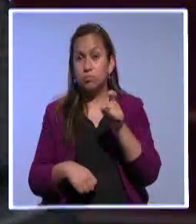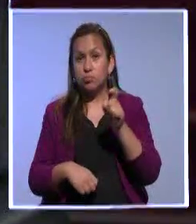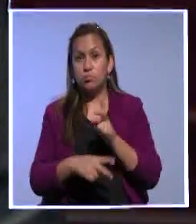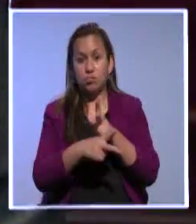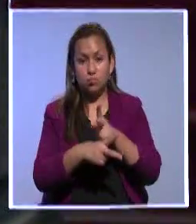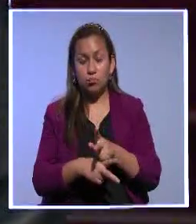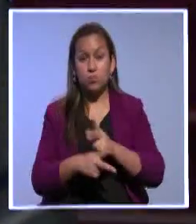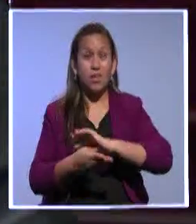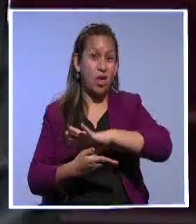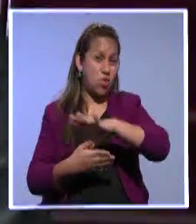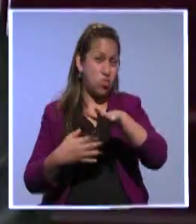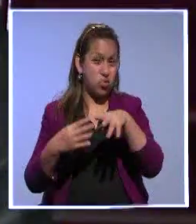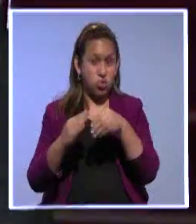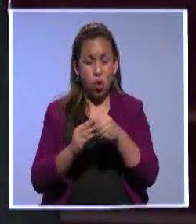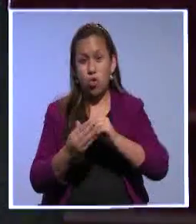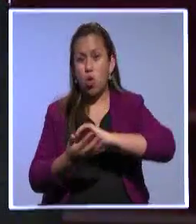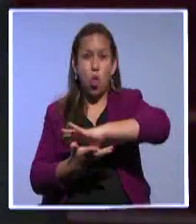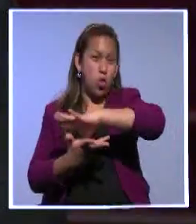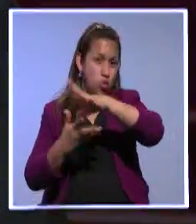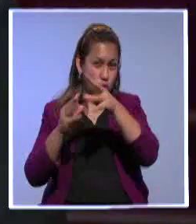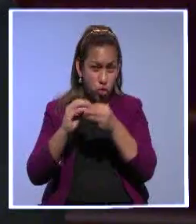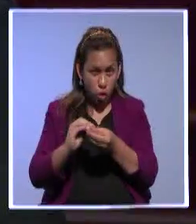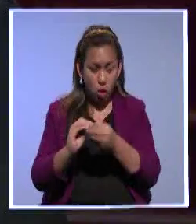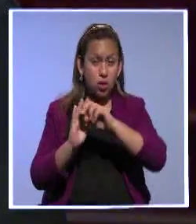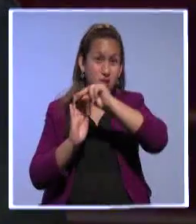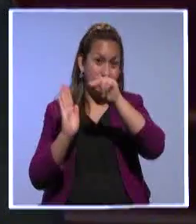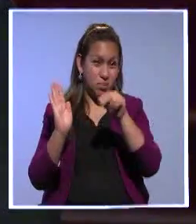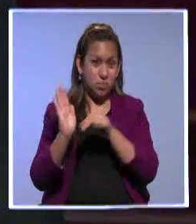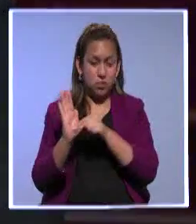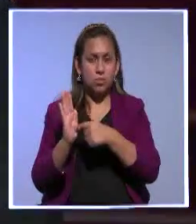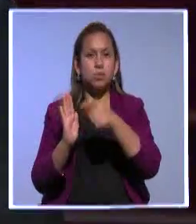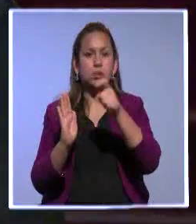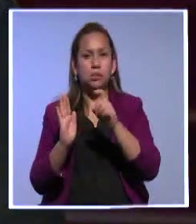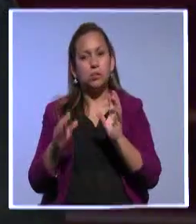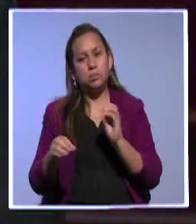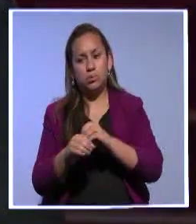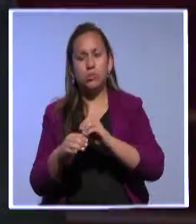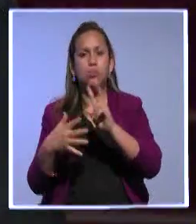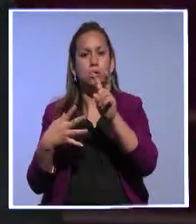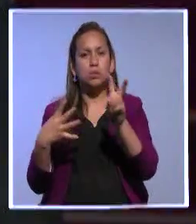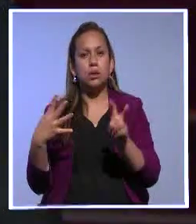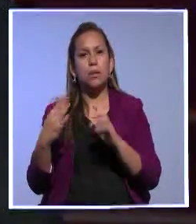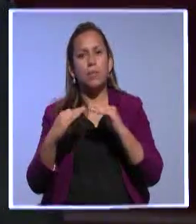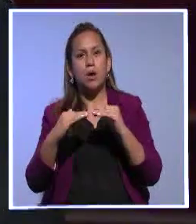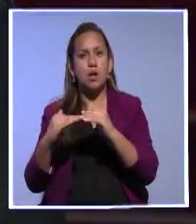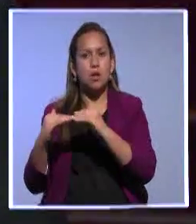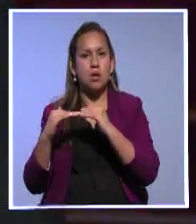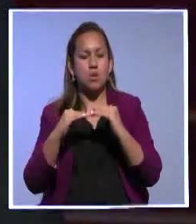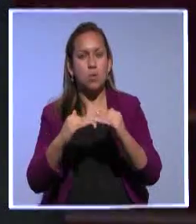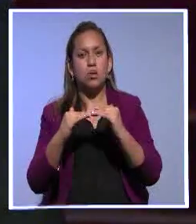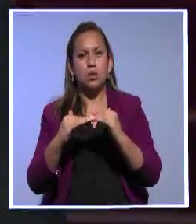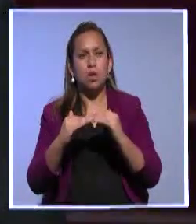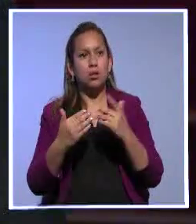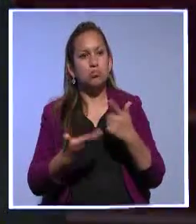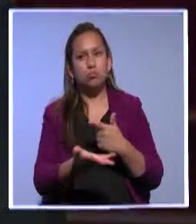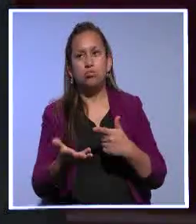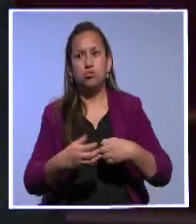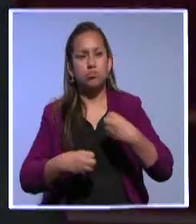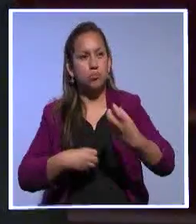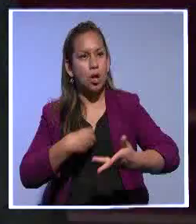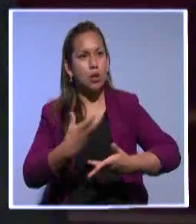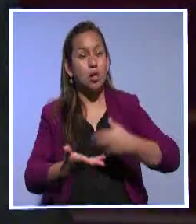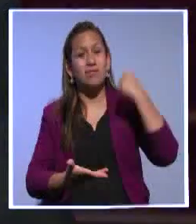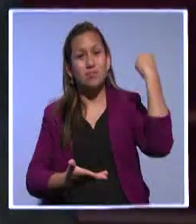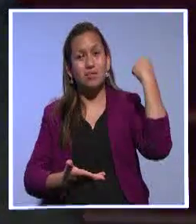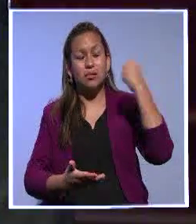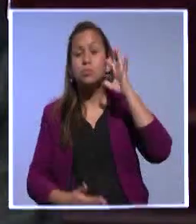contenido general de todas las normas estén incorporados temas fundamentales, como es el tema de la equidad, de la redistribución. En derechos de las mujeres creo que